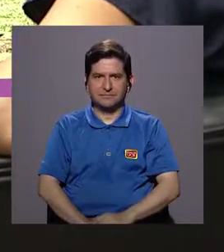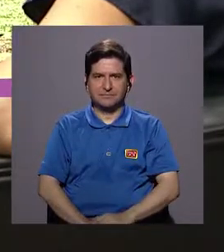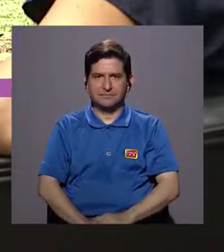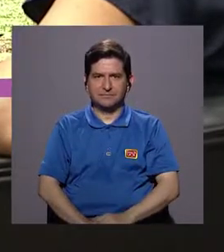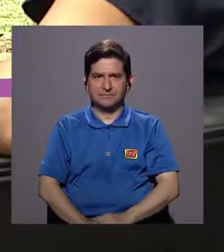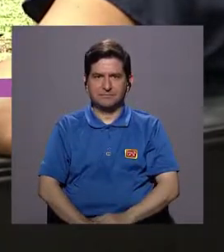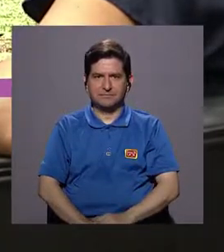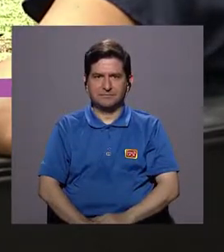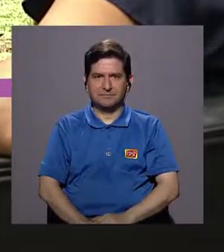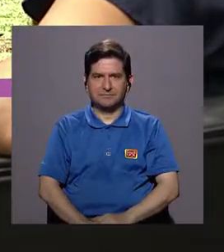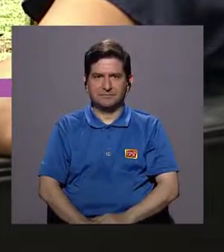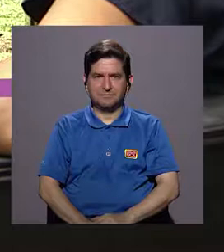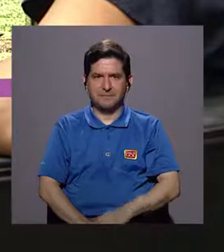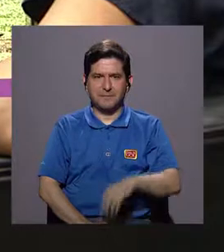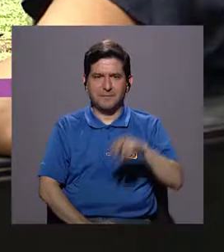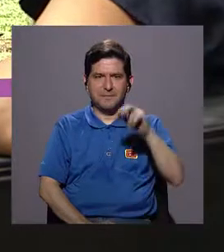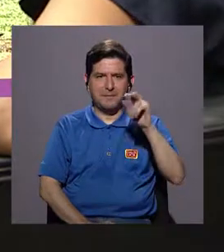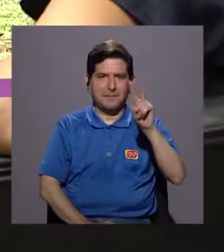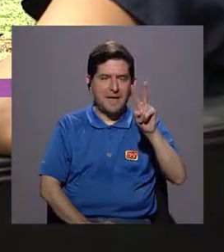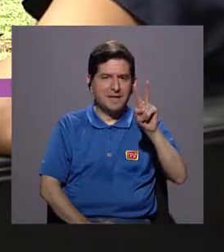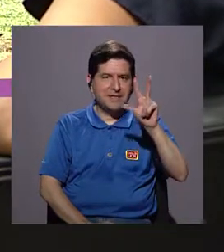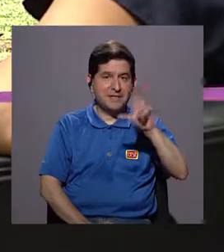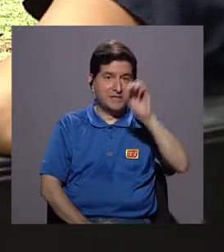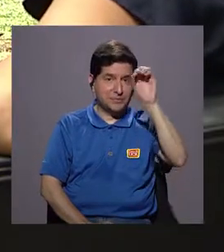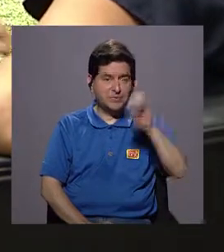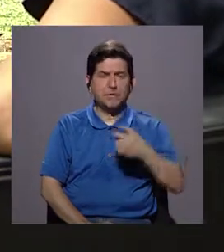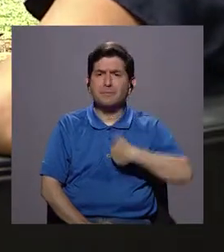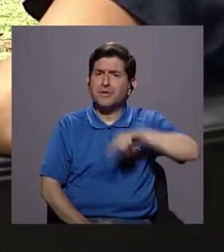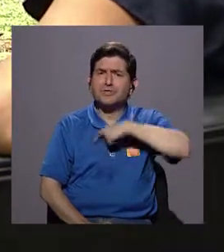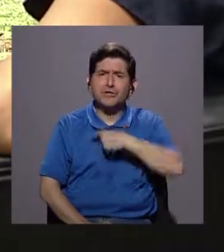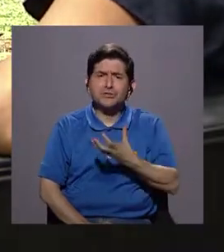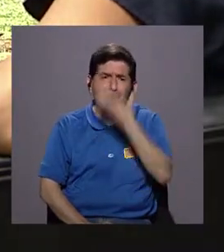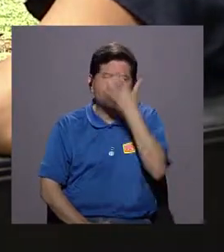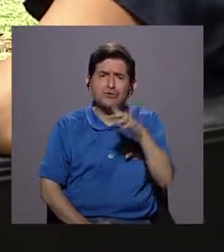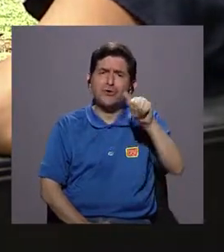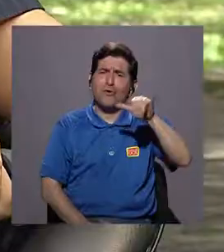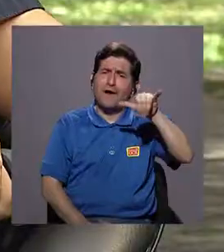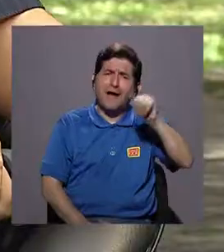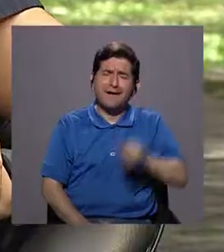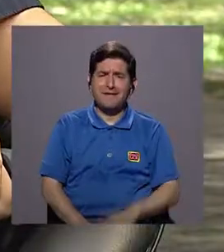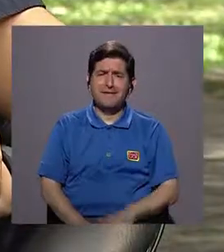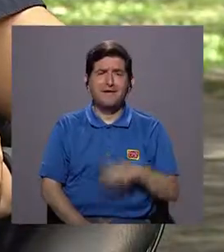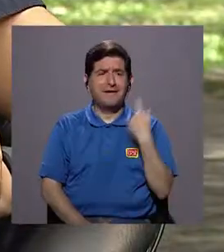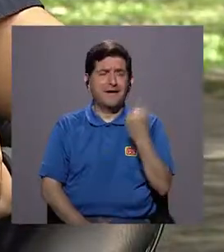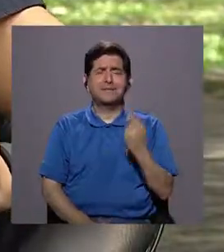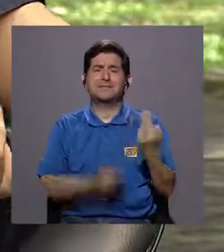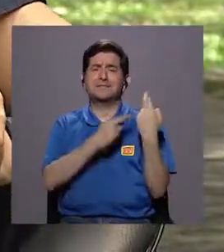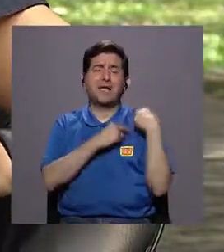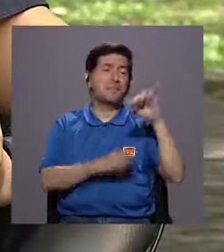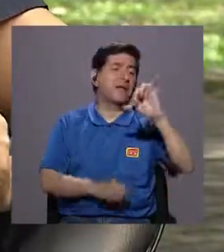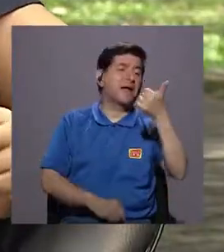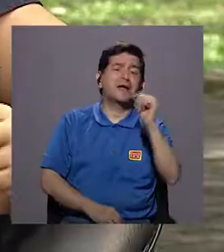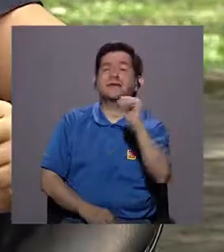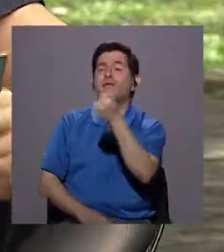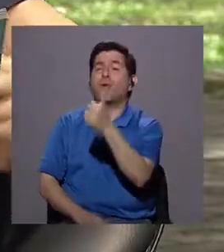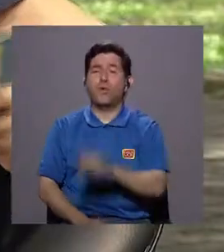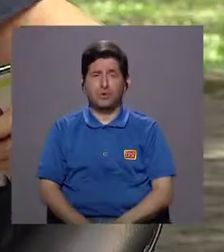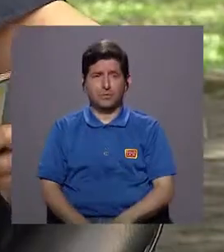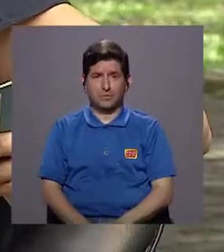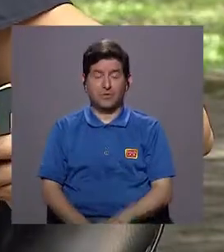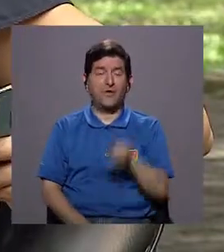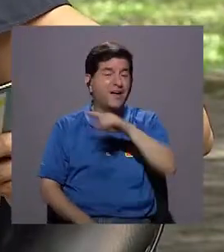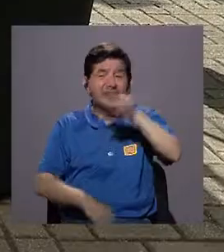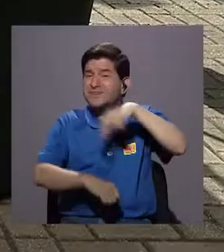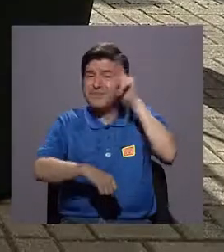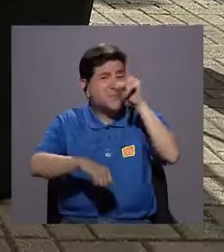el 23%... O sea, siempre la responsabilidad del otro, ¿mía o no?